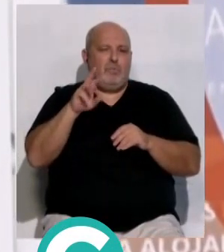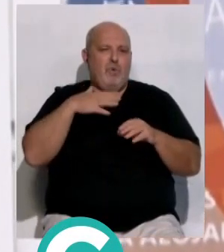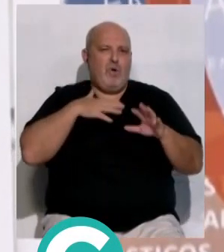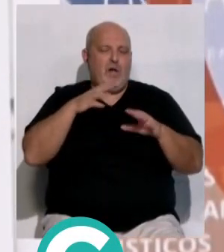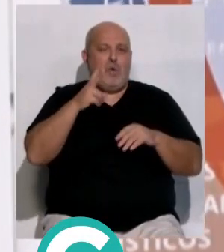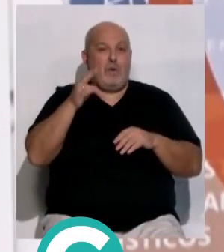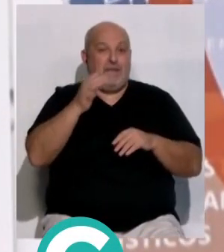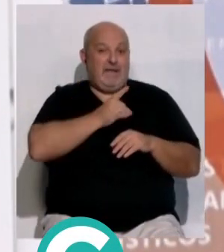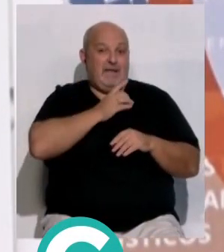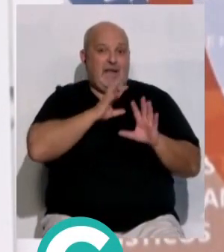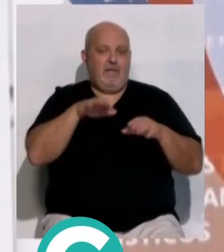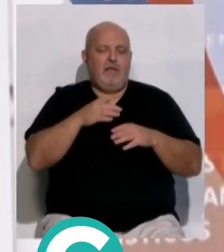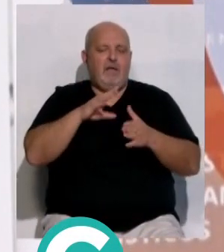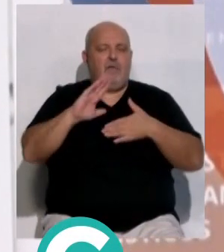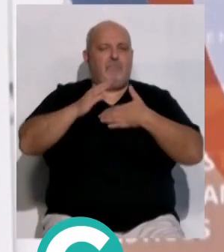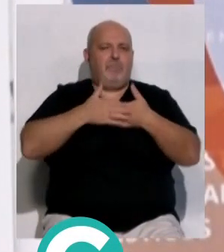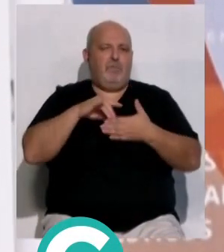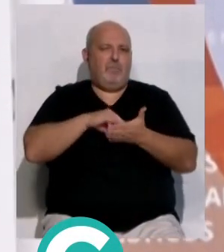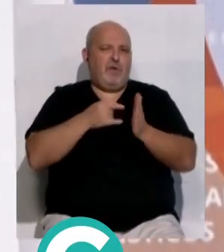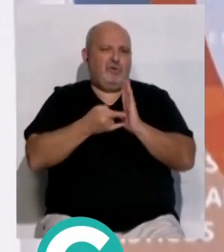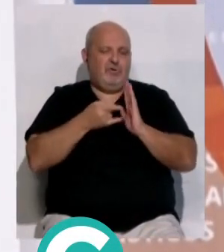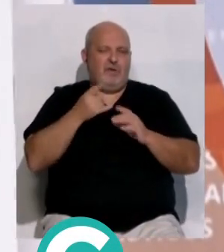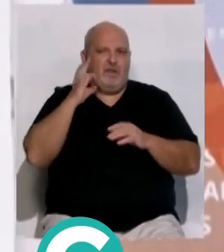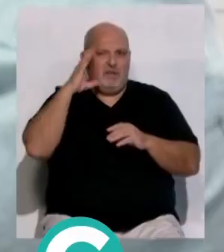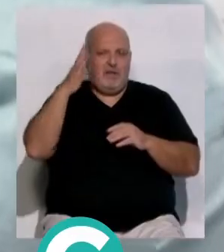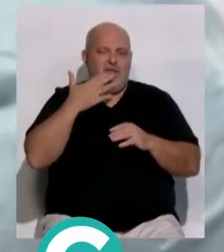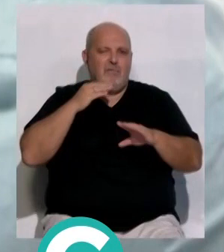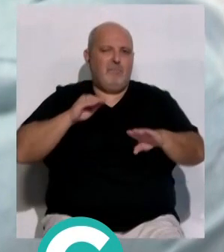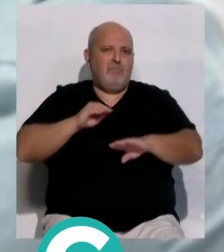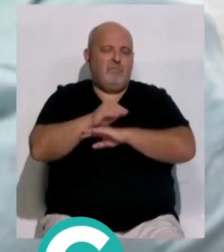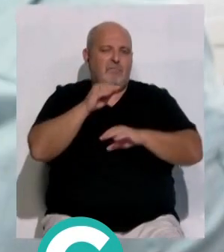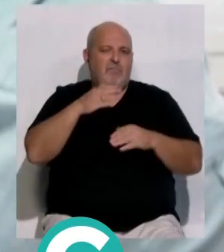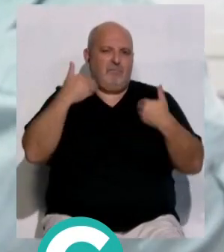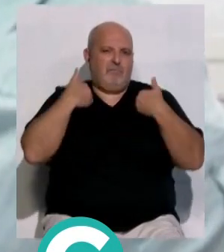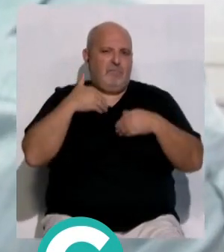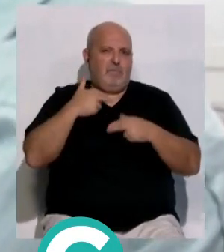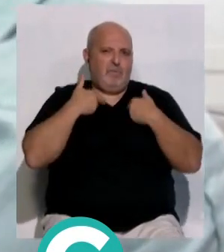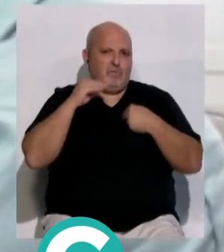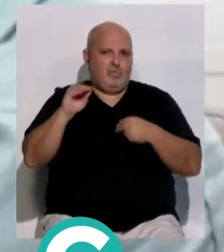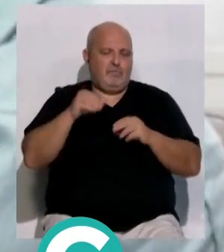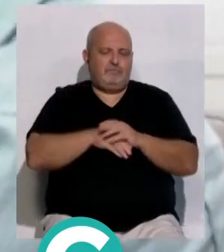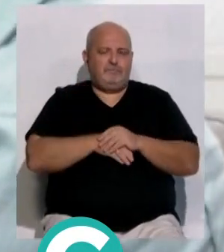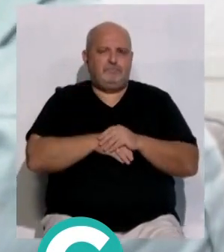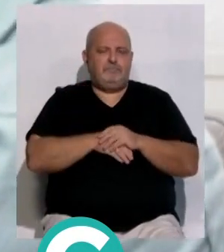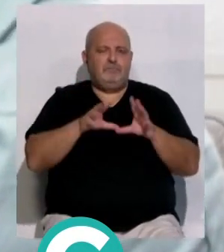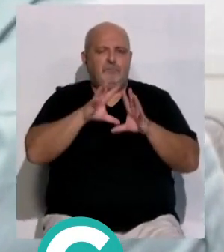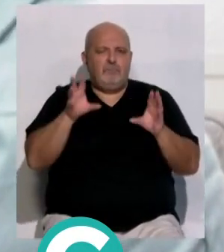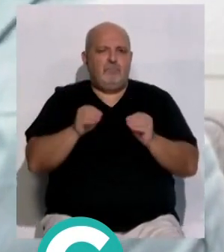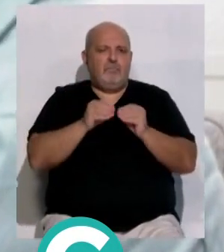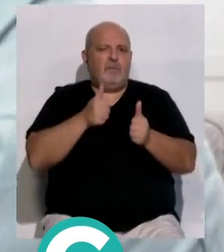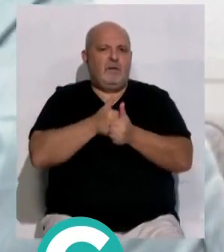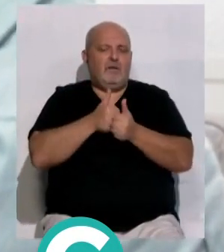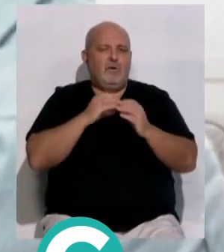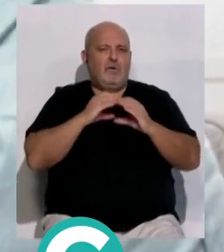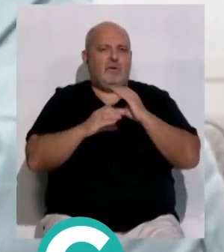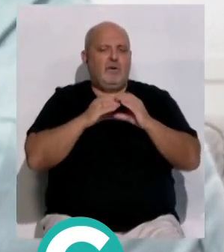Cádiz cierra este jueves el proyecto llevado a cabo en el marco de esta iniciativa financiada por la institución provincial. Haciendo balance la secretaria